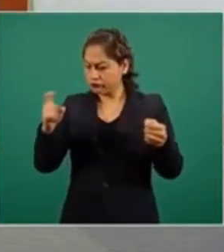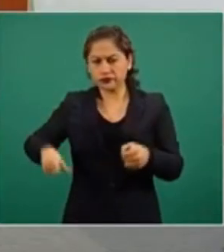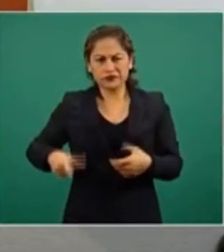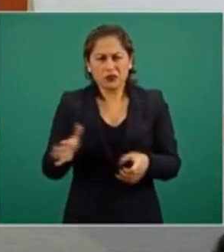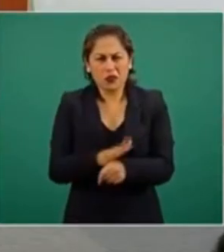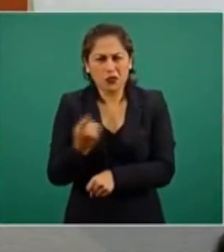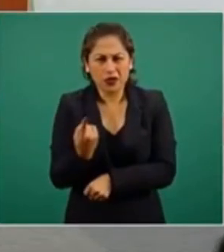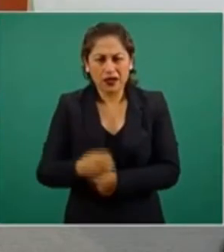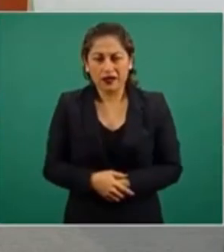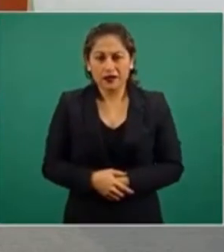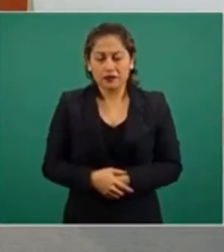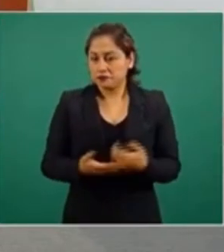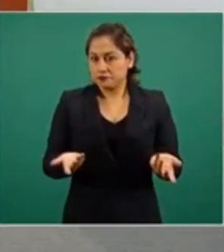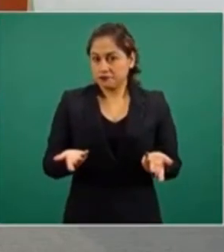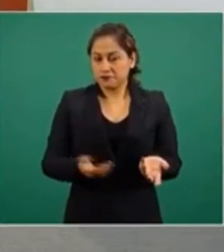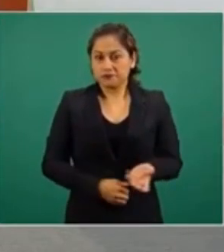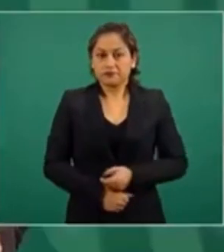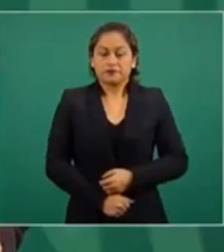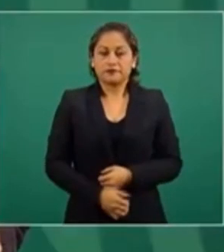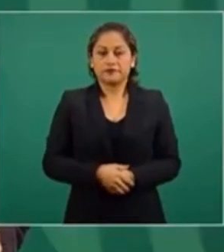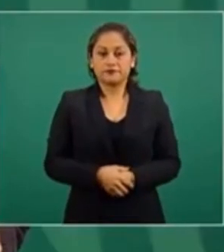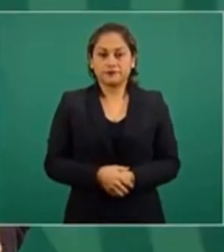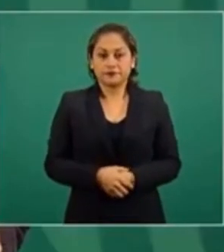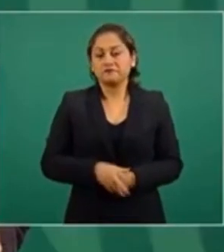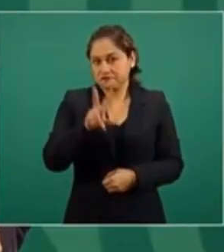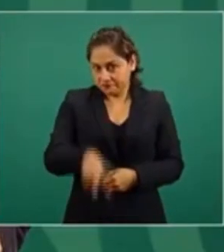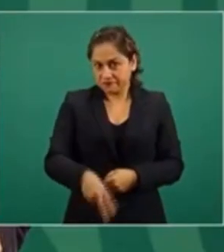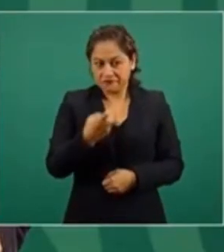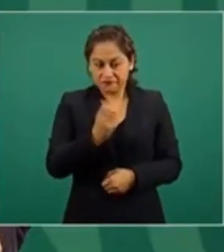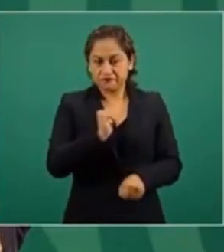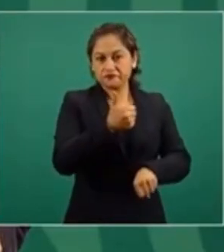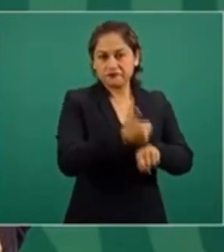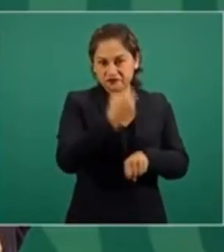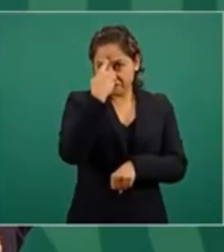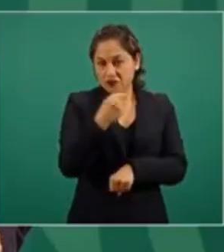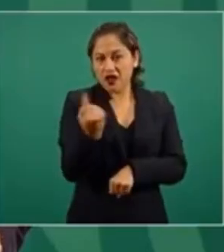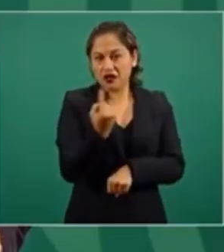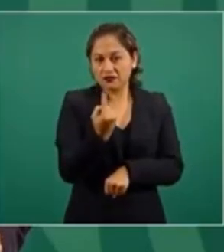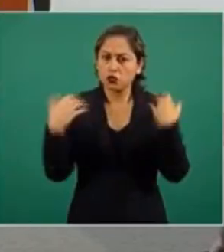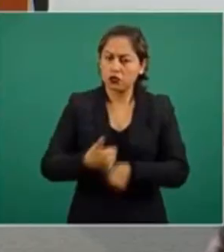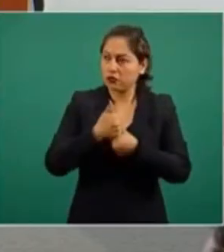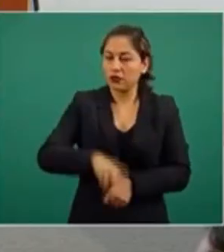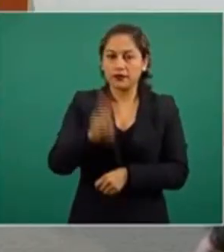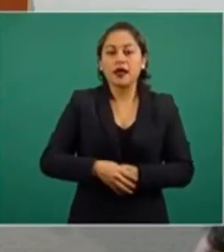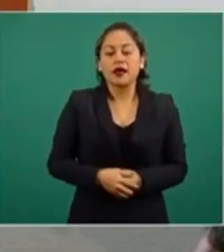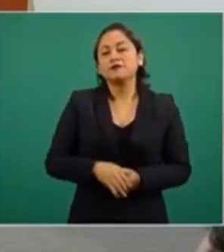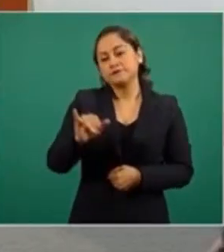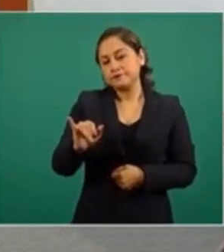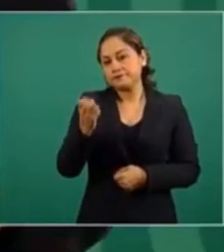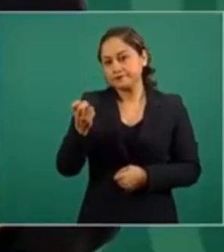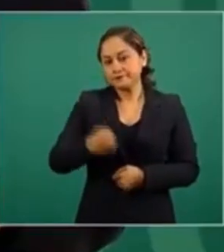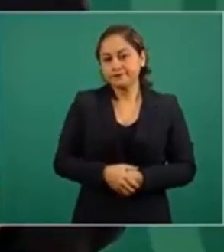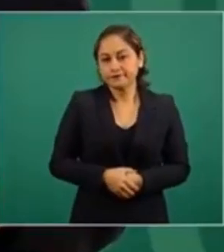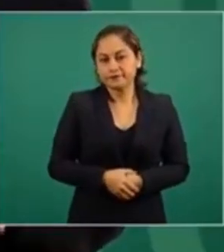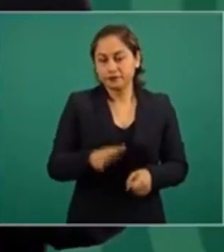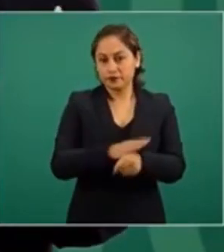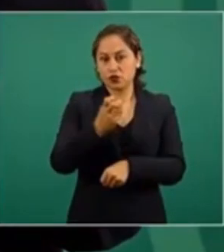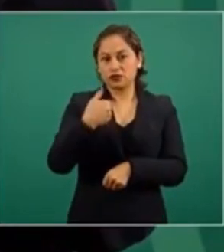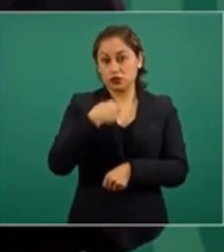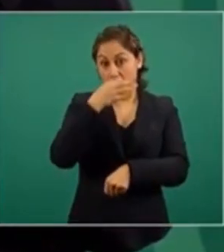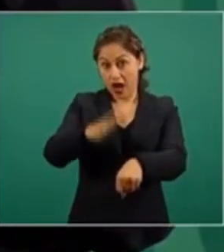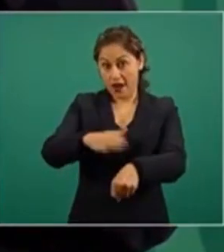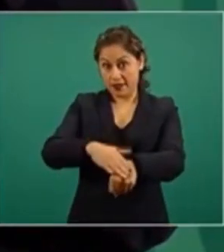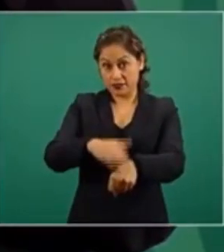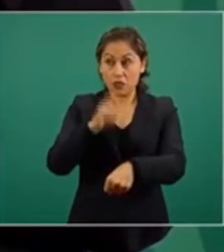Y con un uso faccioso, muchas veces lo adelanto, a poner orden. Porque vamos a